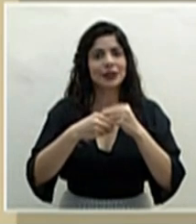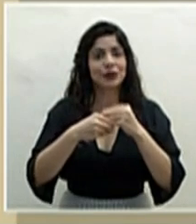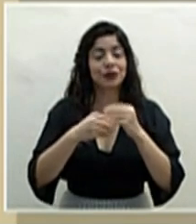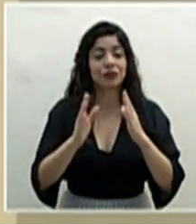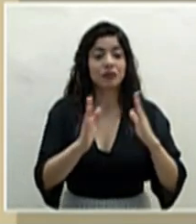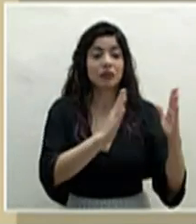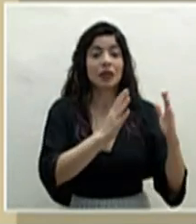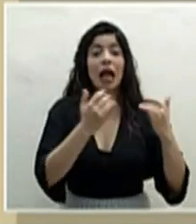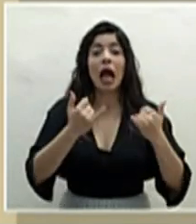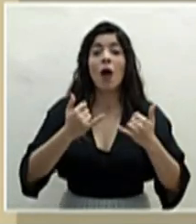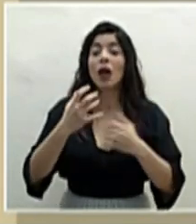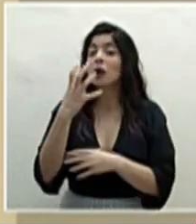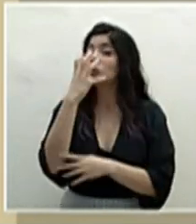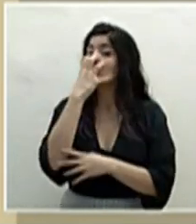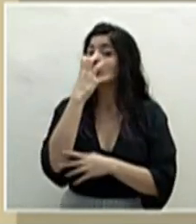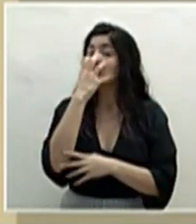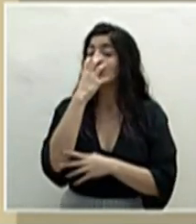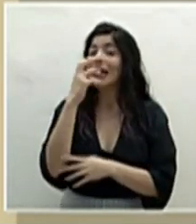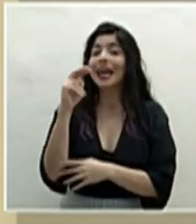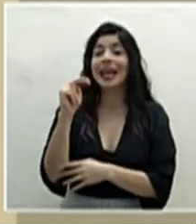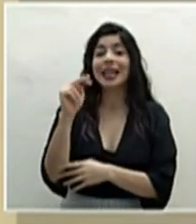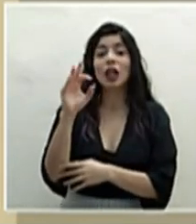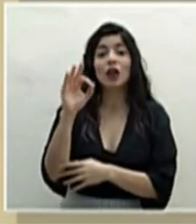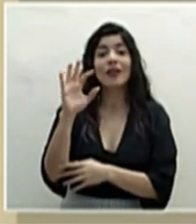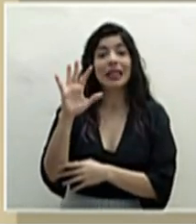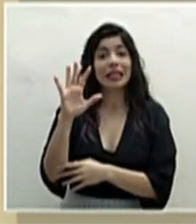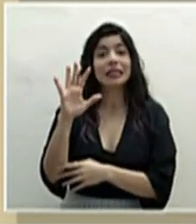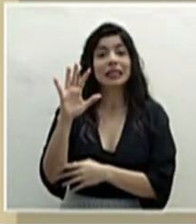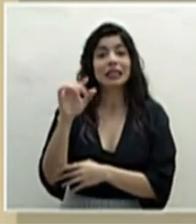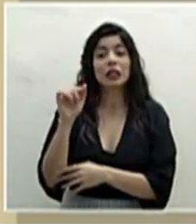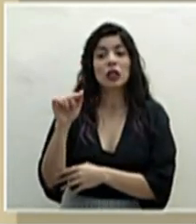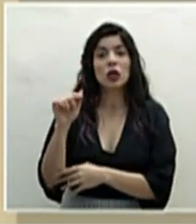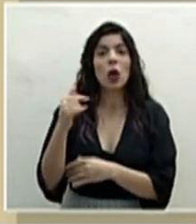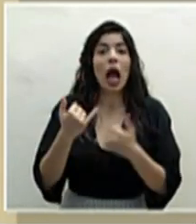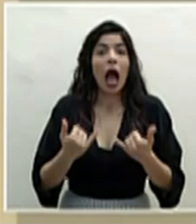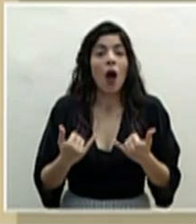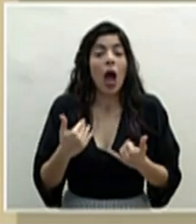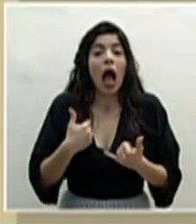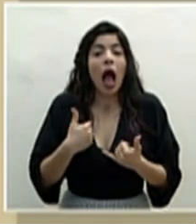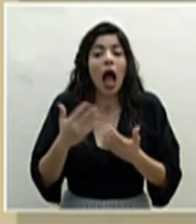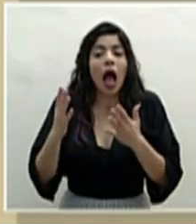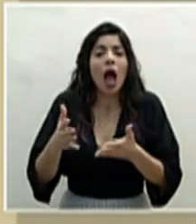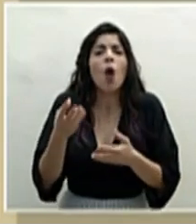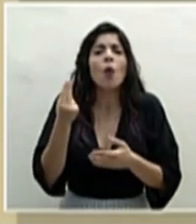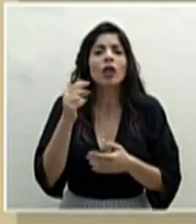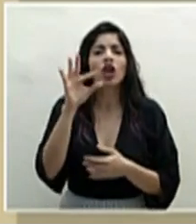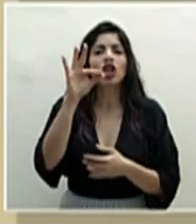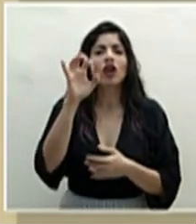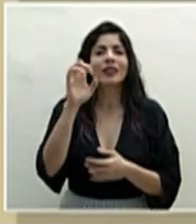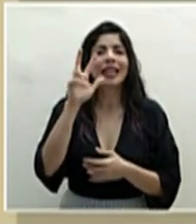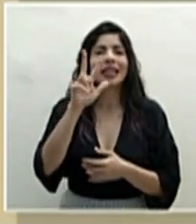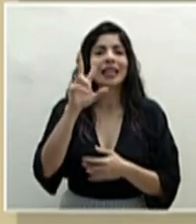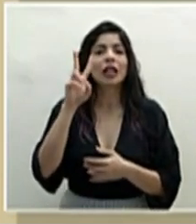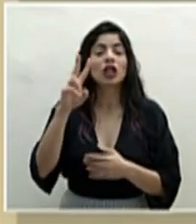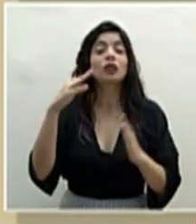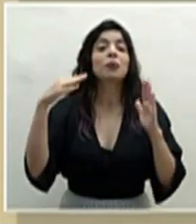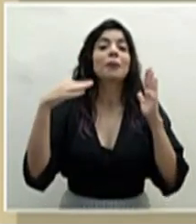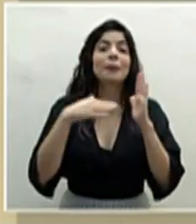a respiradores N95, tenemos una existencia de 932